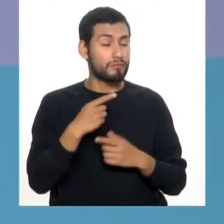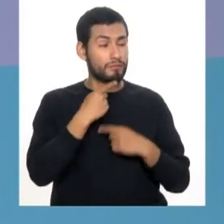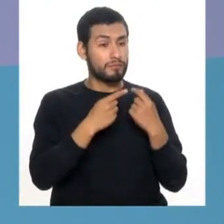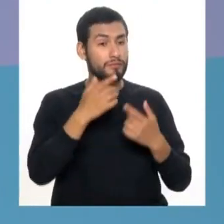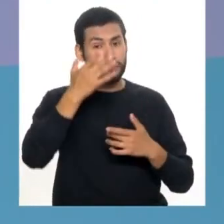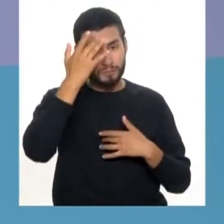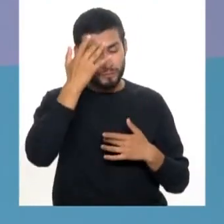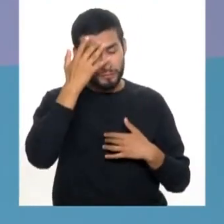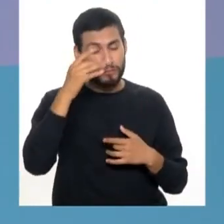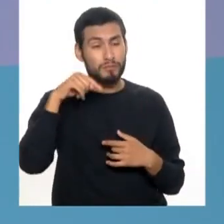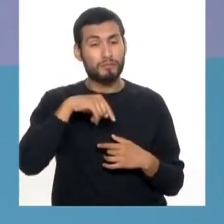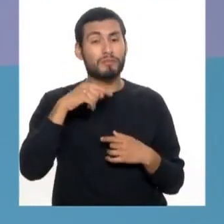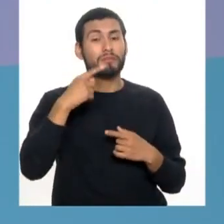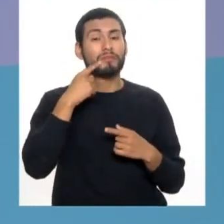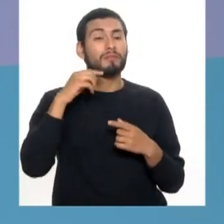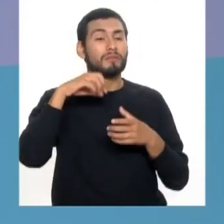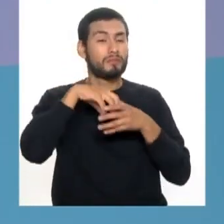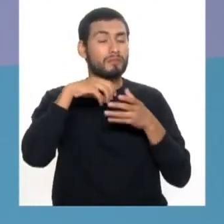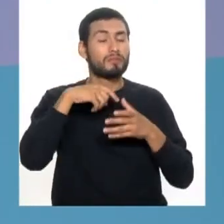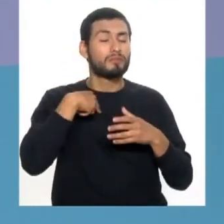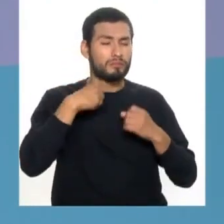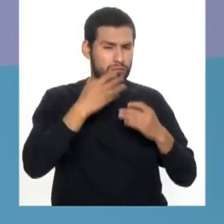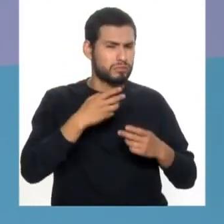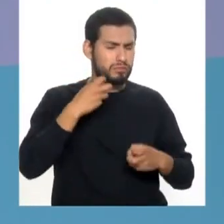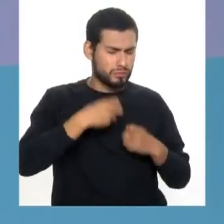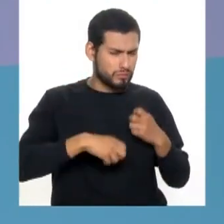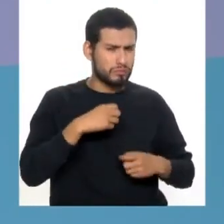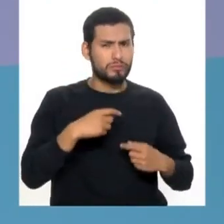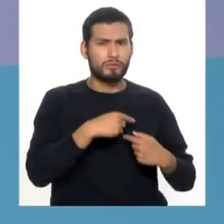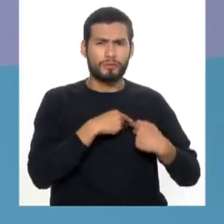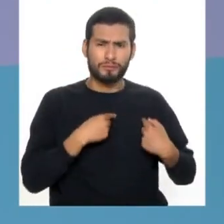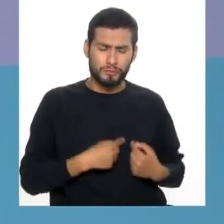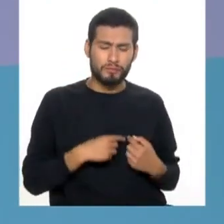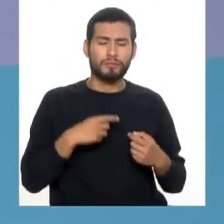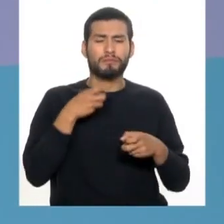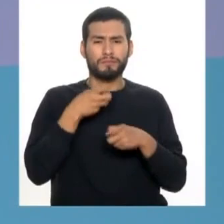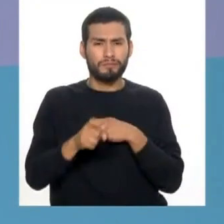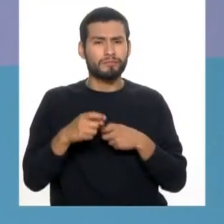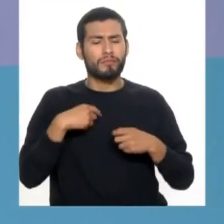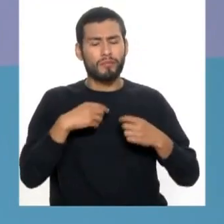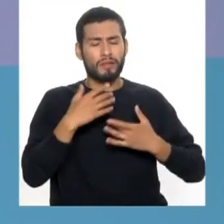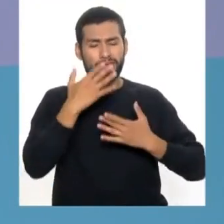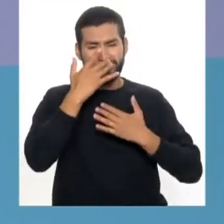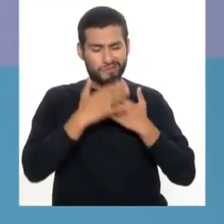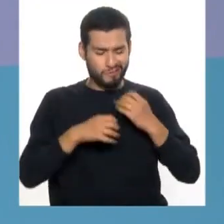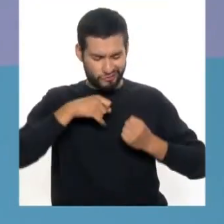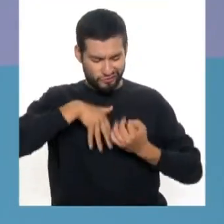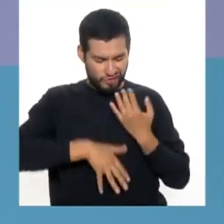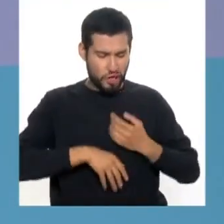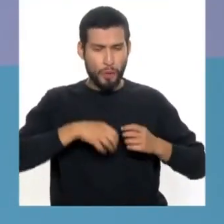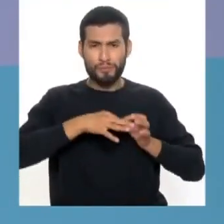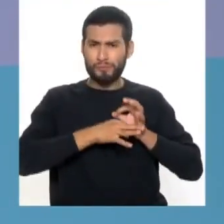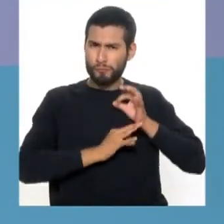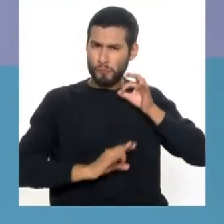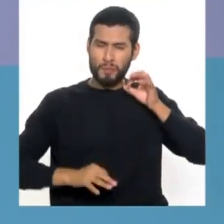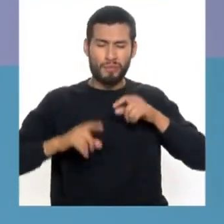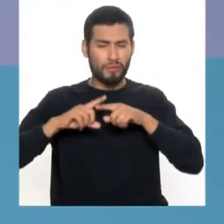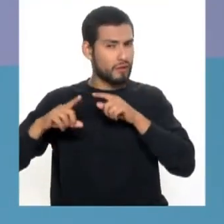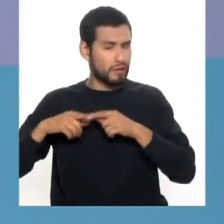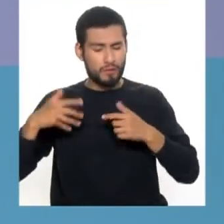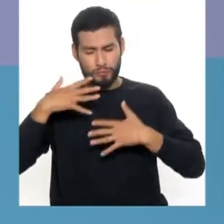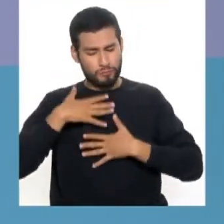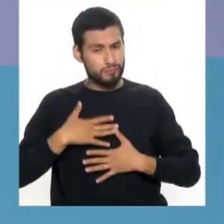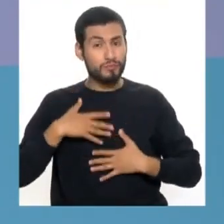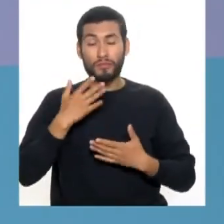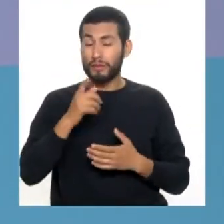una enfermedad periodontal te puede dañar tu corazón, te puede dañar tus articulaciones, te puede dañar tu corazón y muchos órganos internos. Así que,